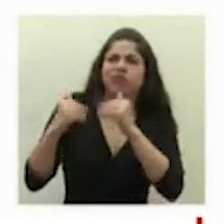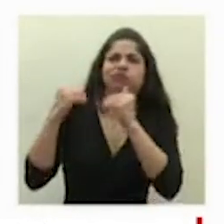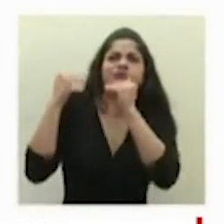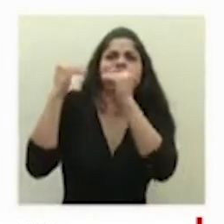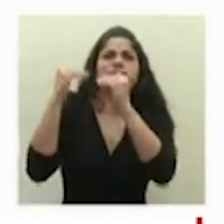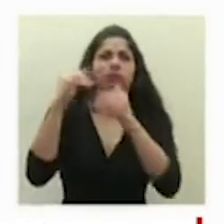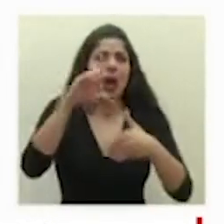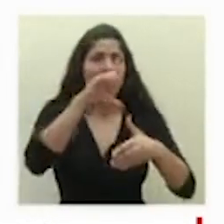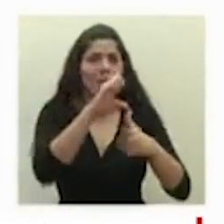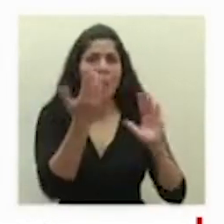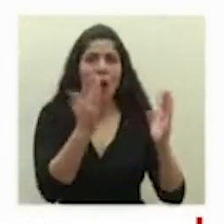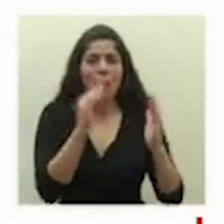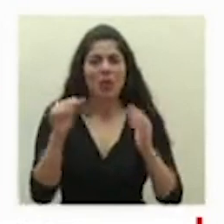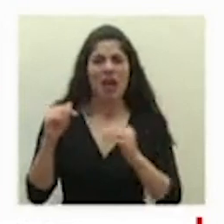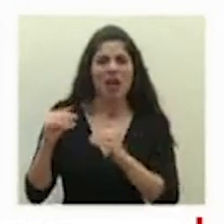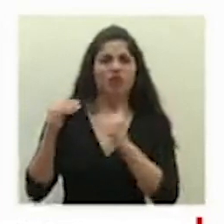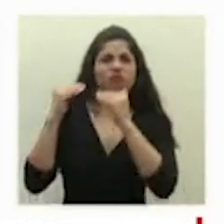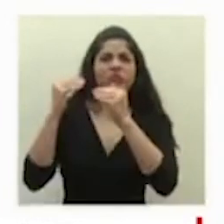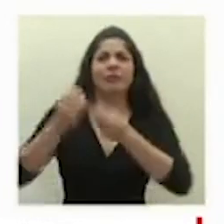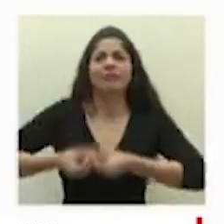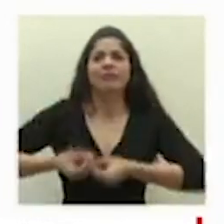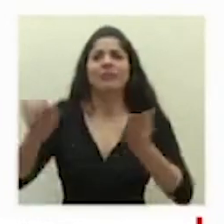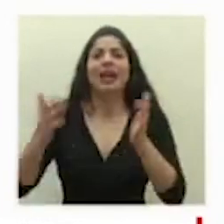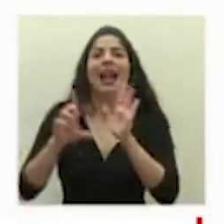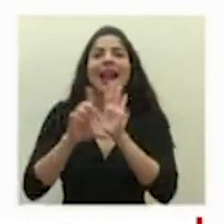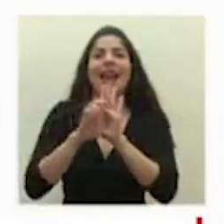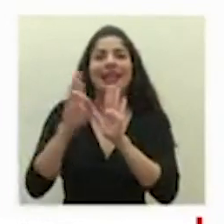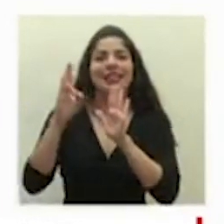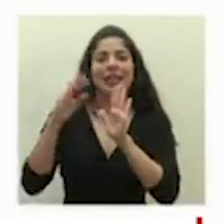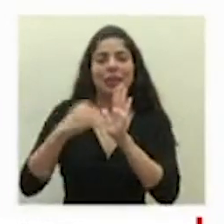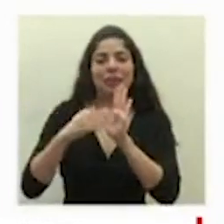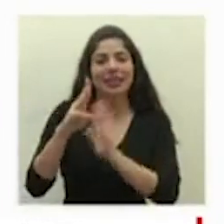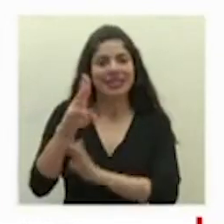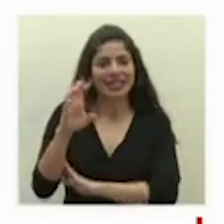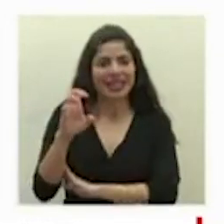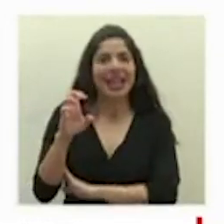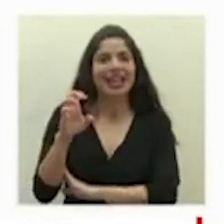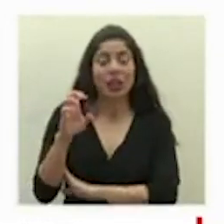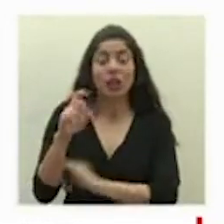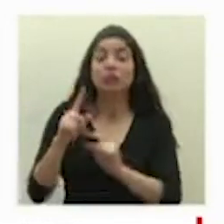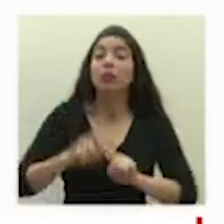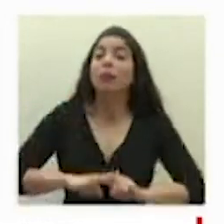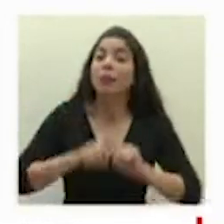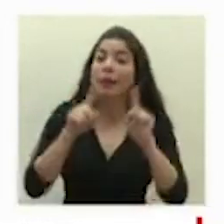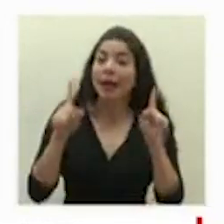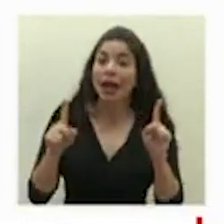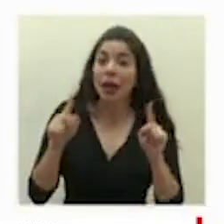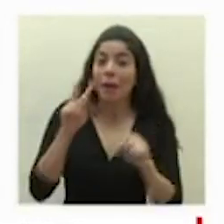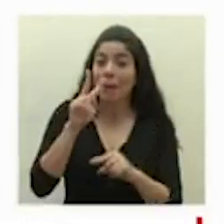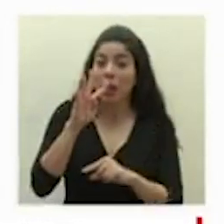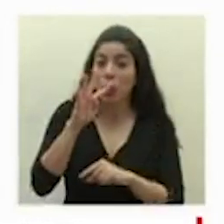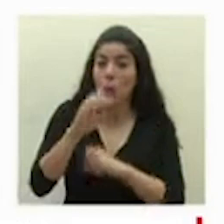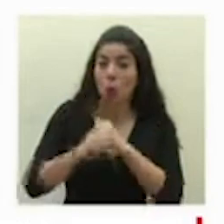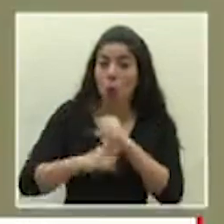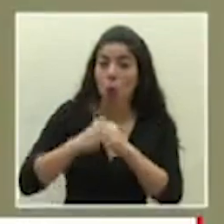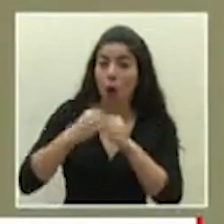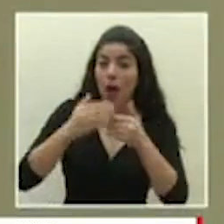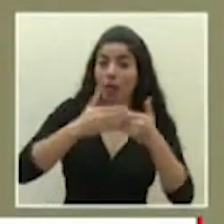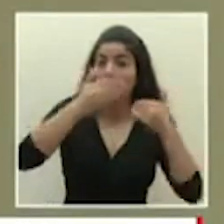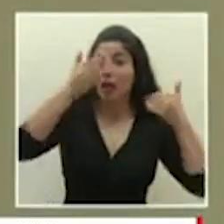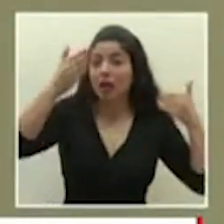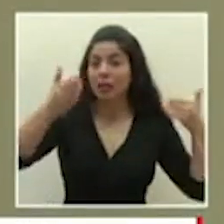América Latina cuando promulgamos la ley 7600 sin embargo 24 años después